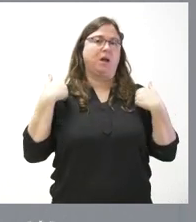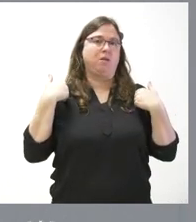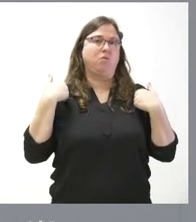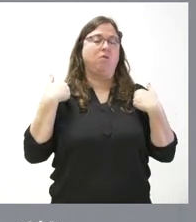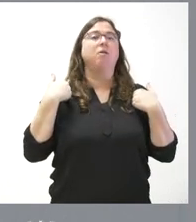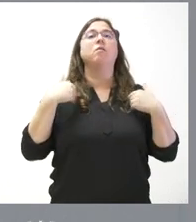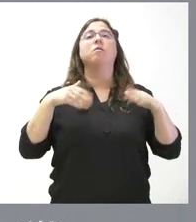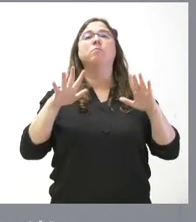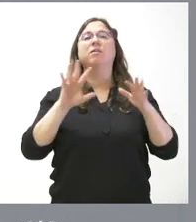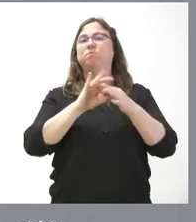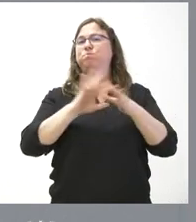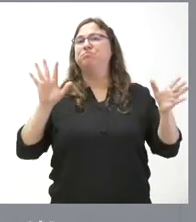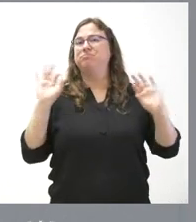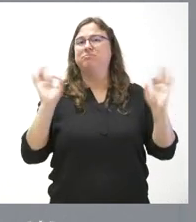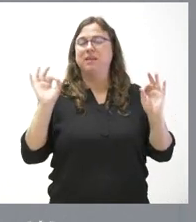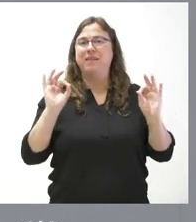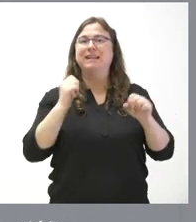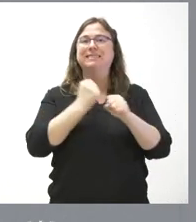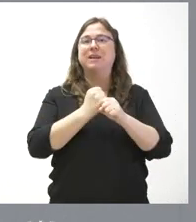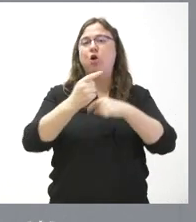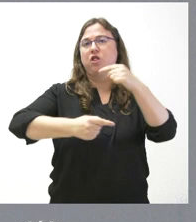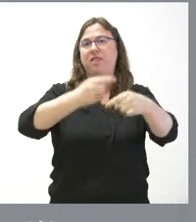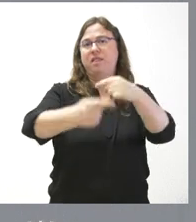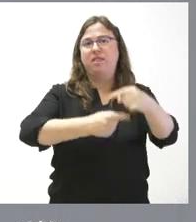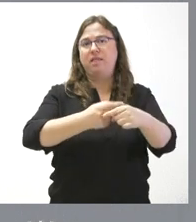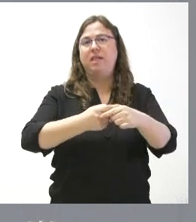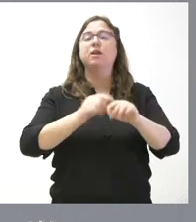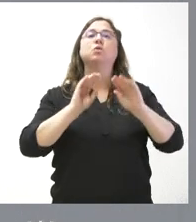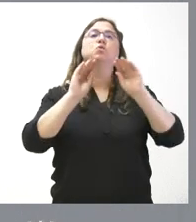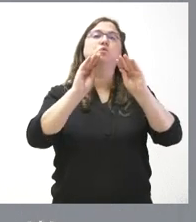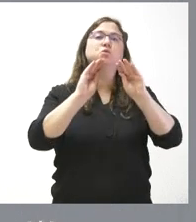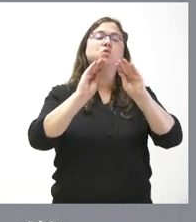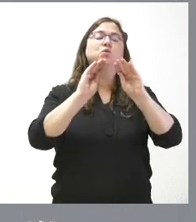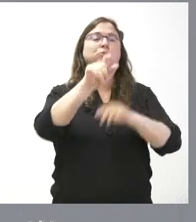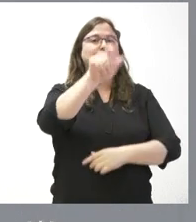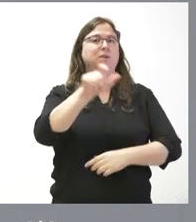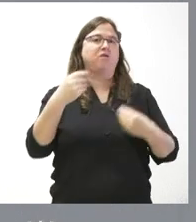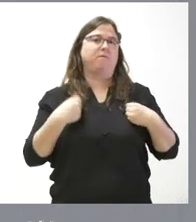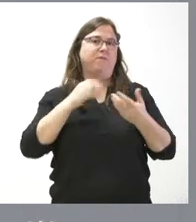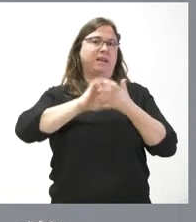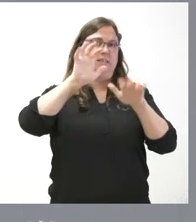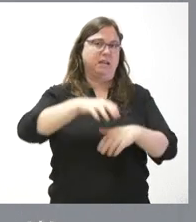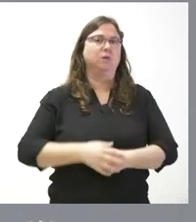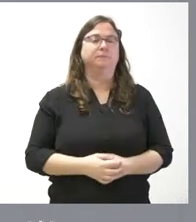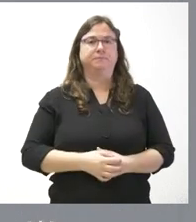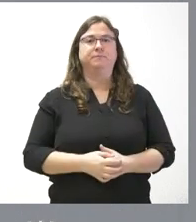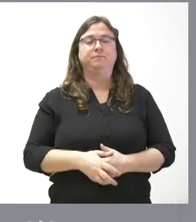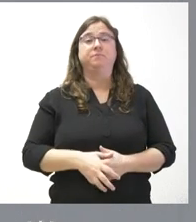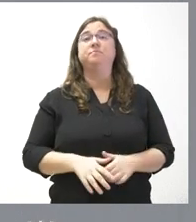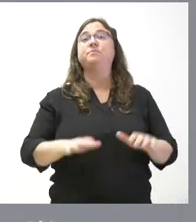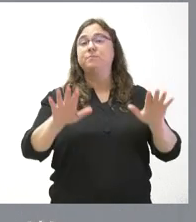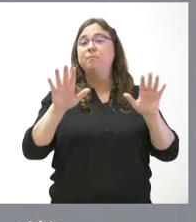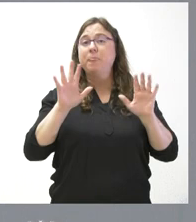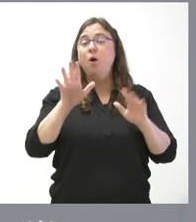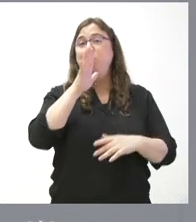ver con el ejercicio diario de la actividad al servicio del conjunto de las personas de Castilla y León. Y ese es el motivo que nos